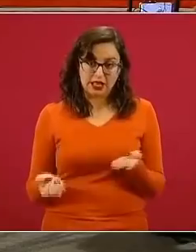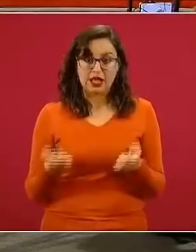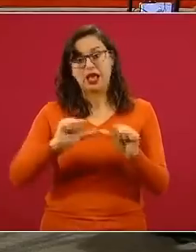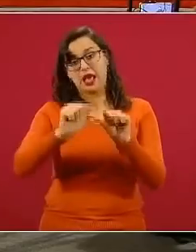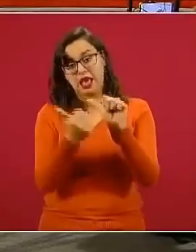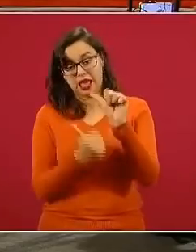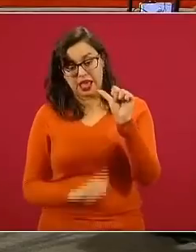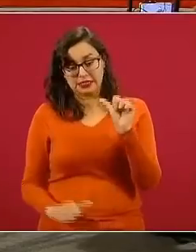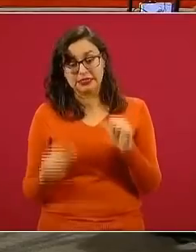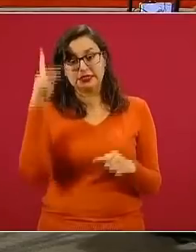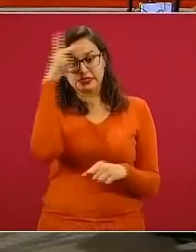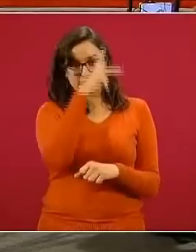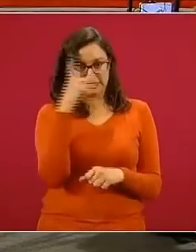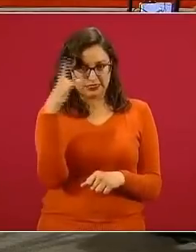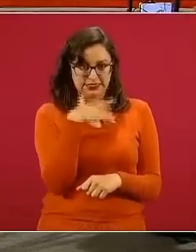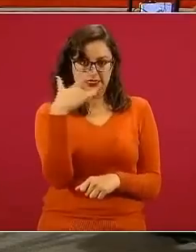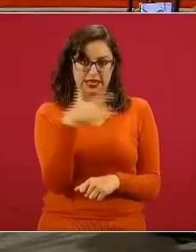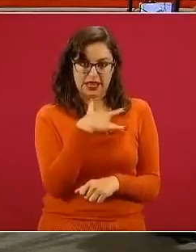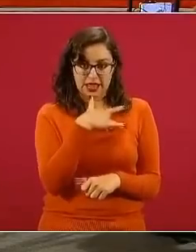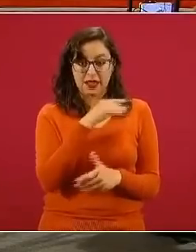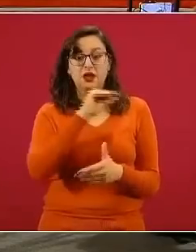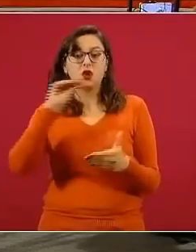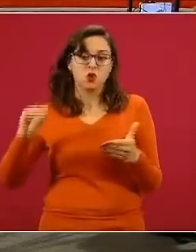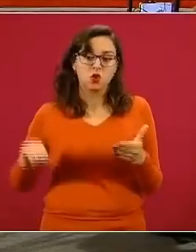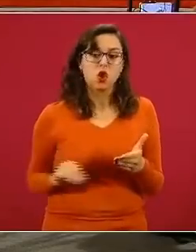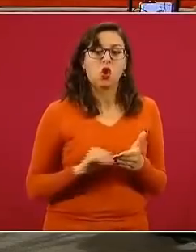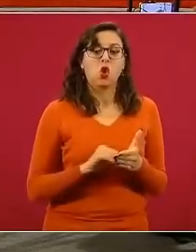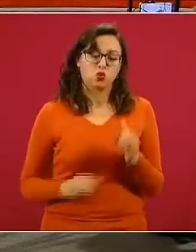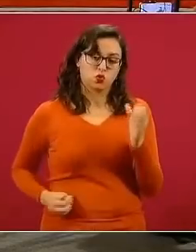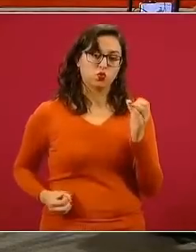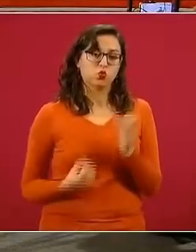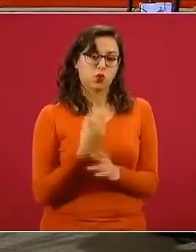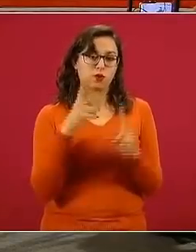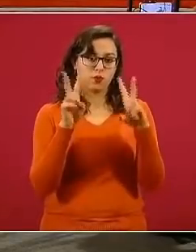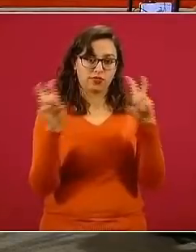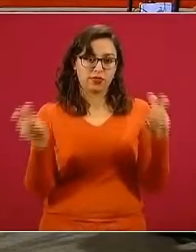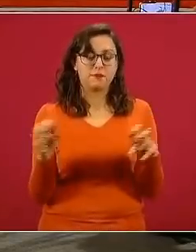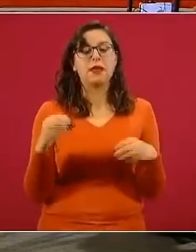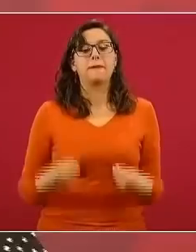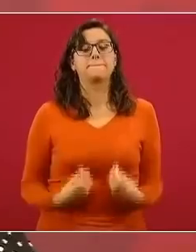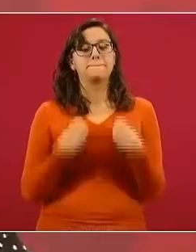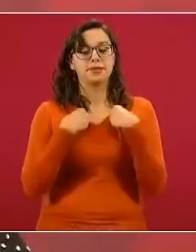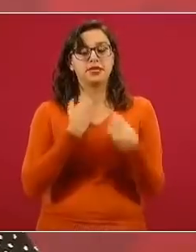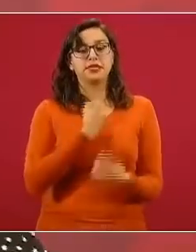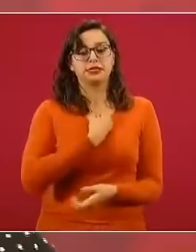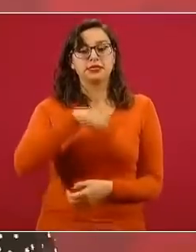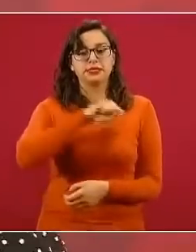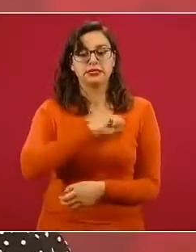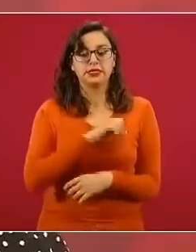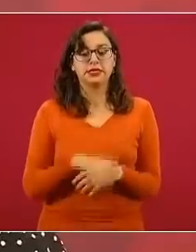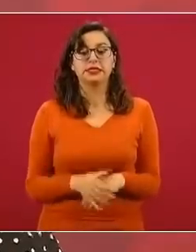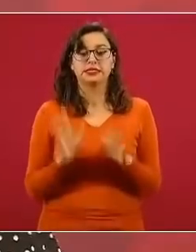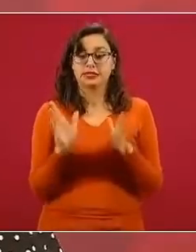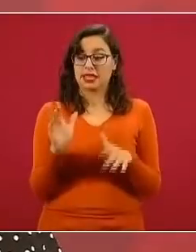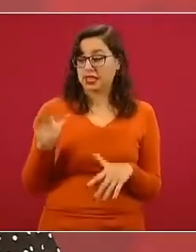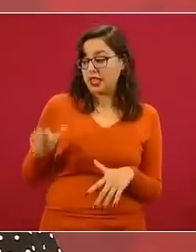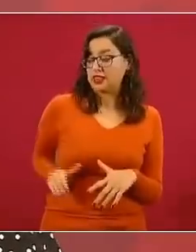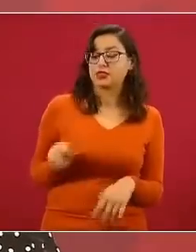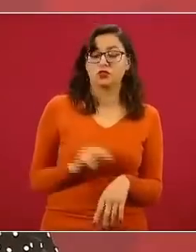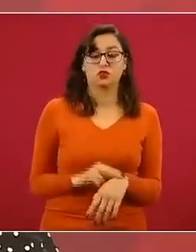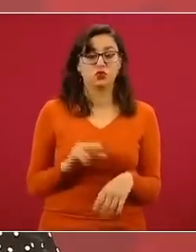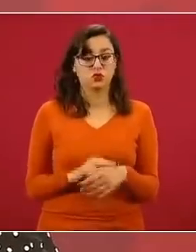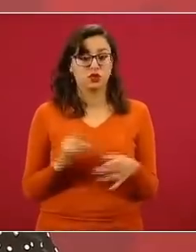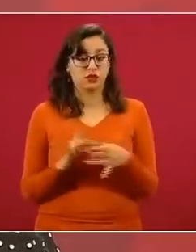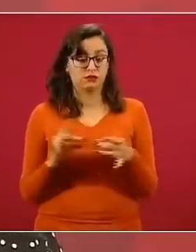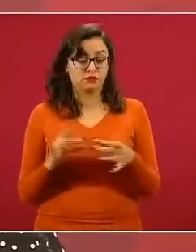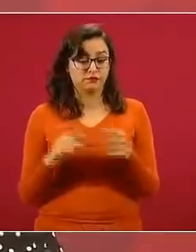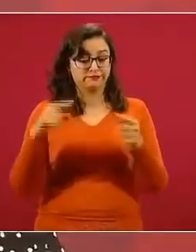socioemocional. Ahí es donde se va a insertar la asignatura de vida saludable. Como dijo el doctor Barquera, se estructura bajo